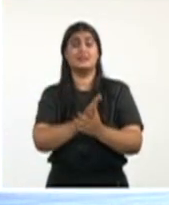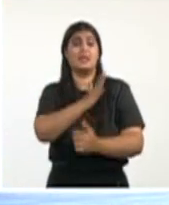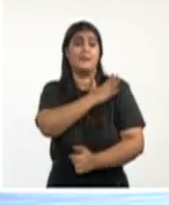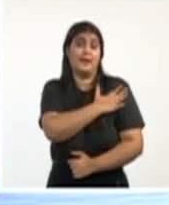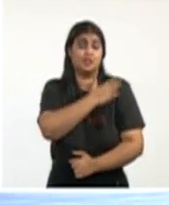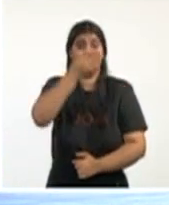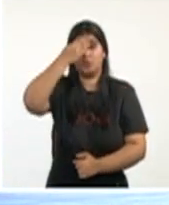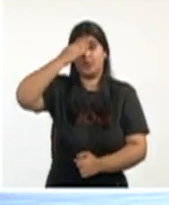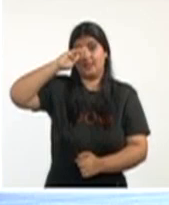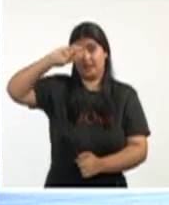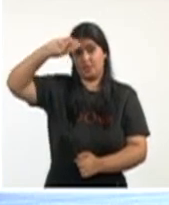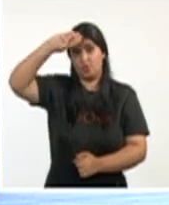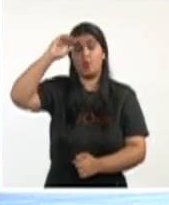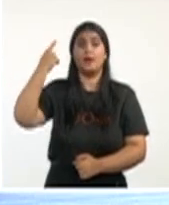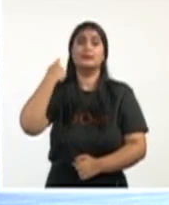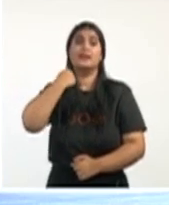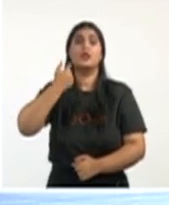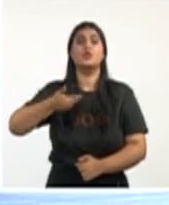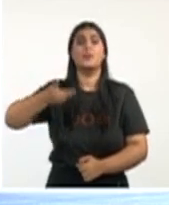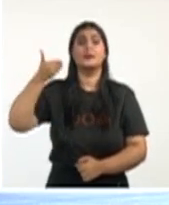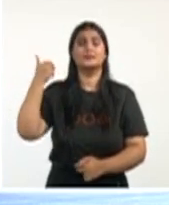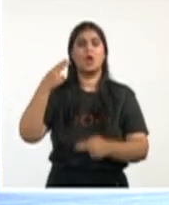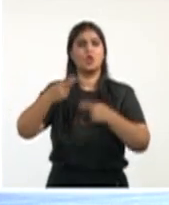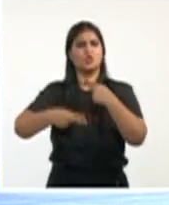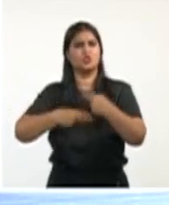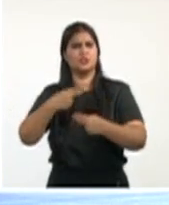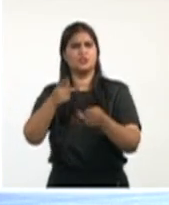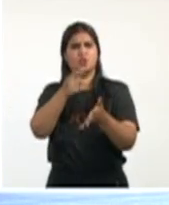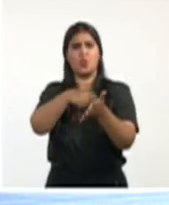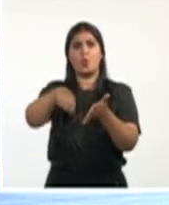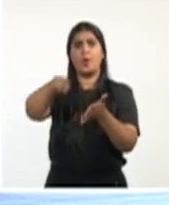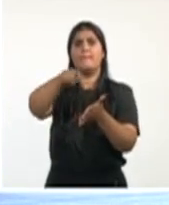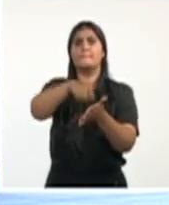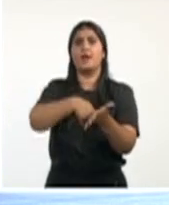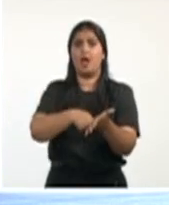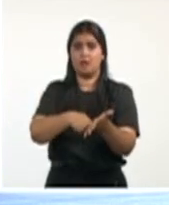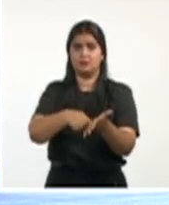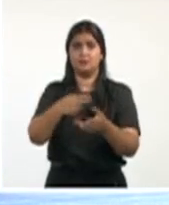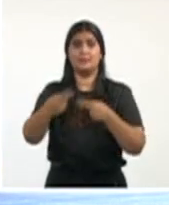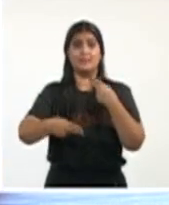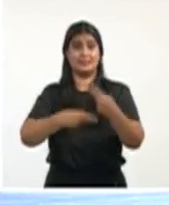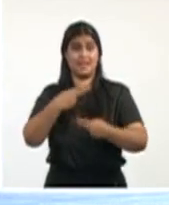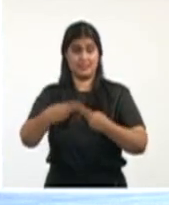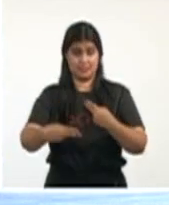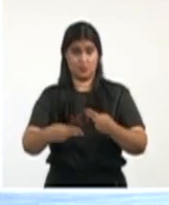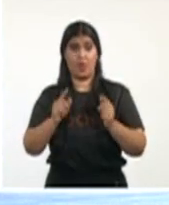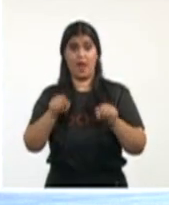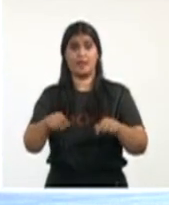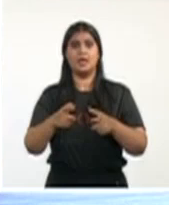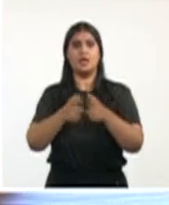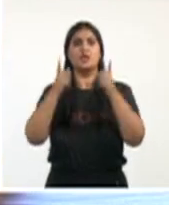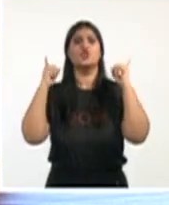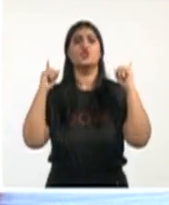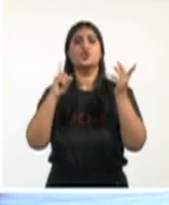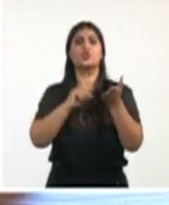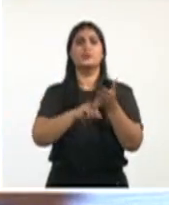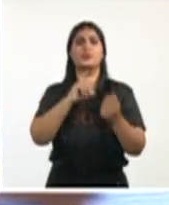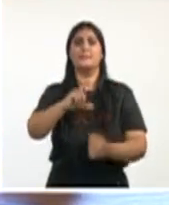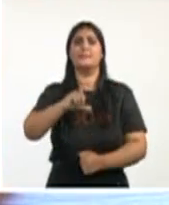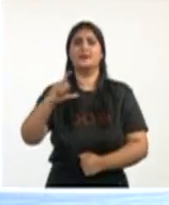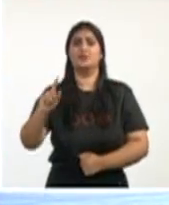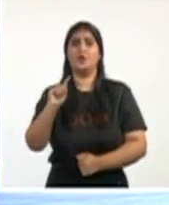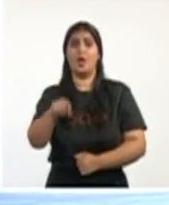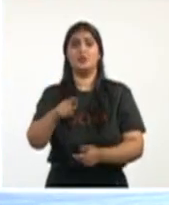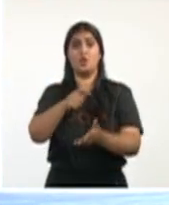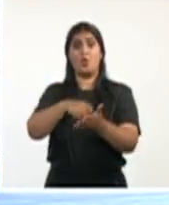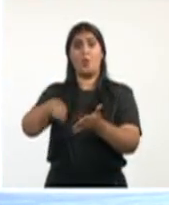se elaboró por el país y se llevó al buro político y se aprobó ya un plan de prevención